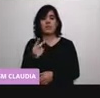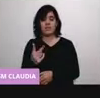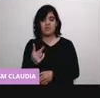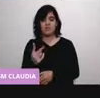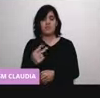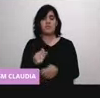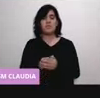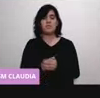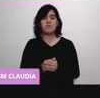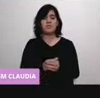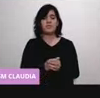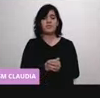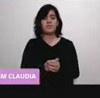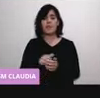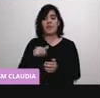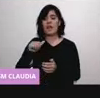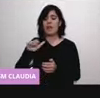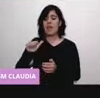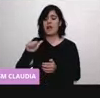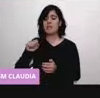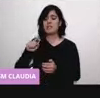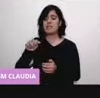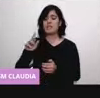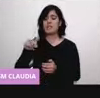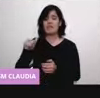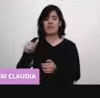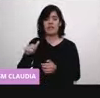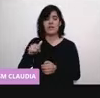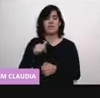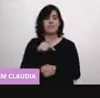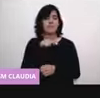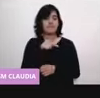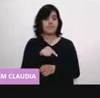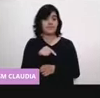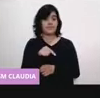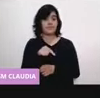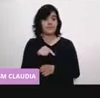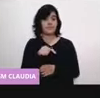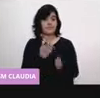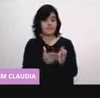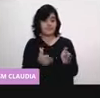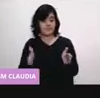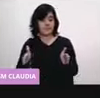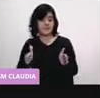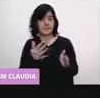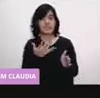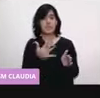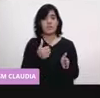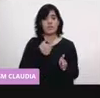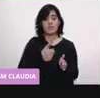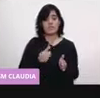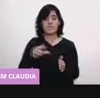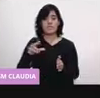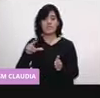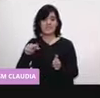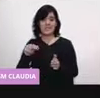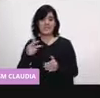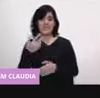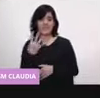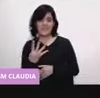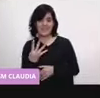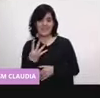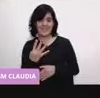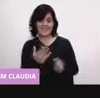AstraZeneca de 56 a 84. Y